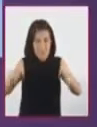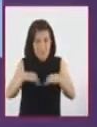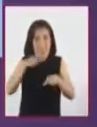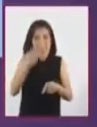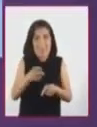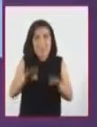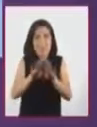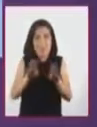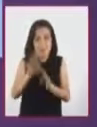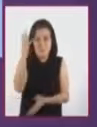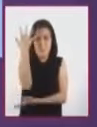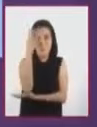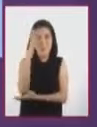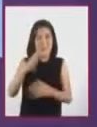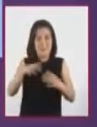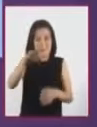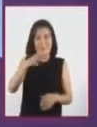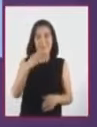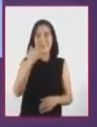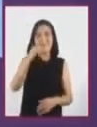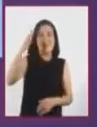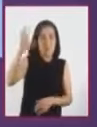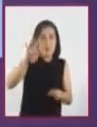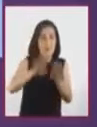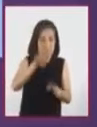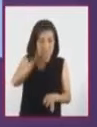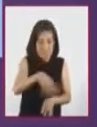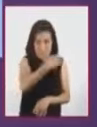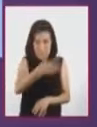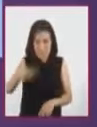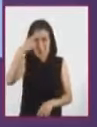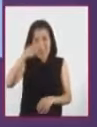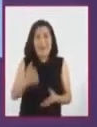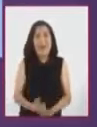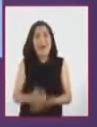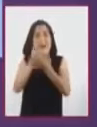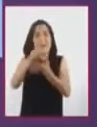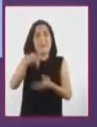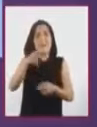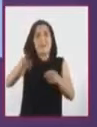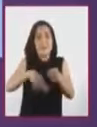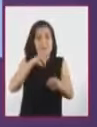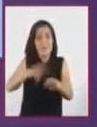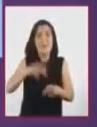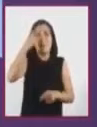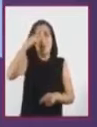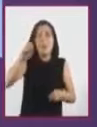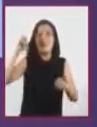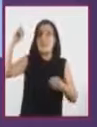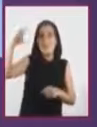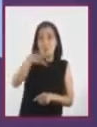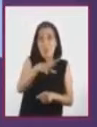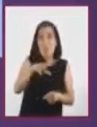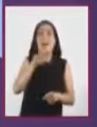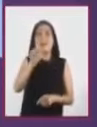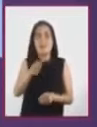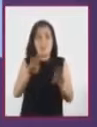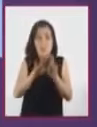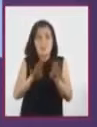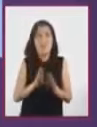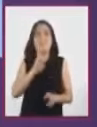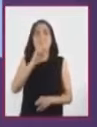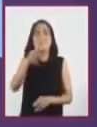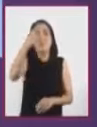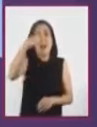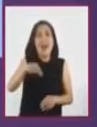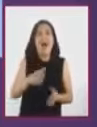solares atiende los problemas que el desarrollo ocasiona al medio natural y a las sociedades, dando como resultado